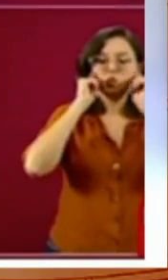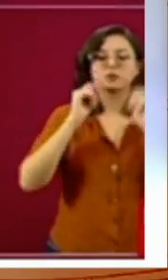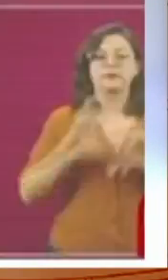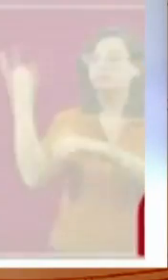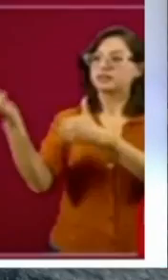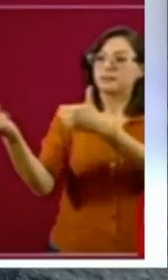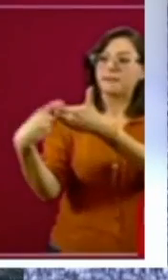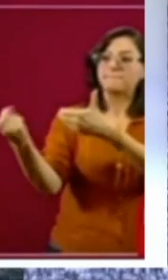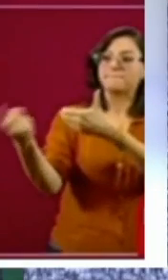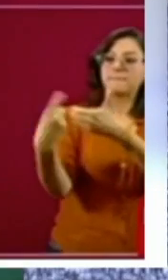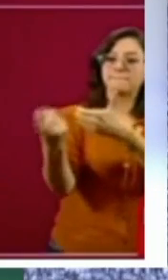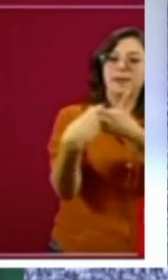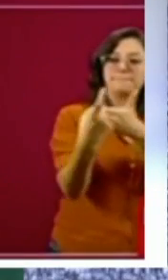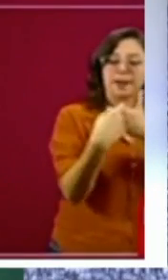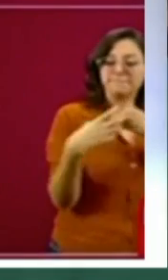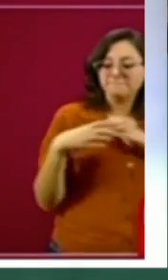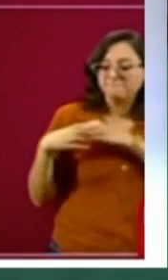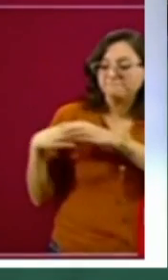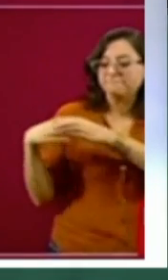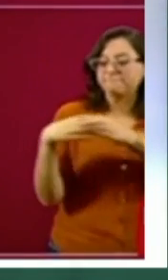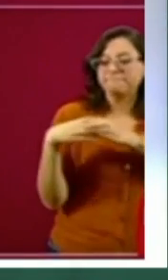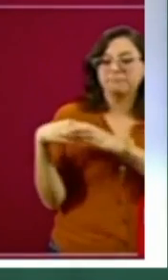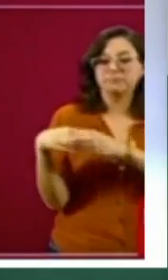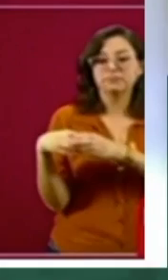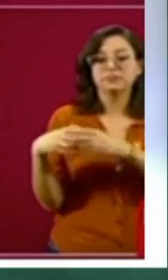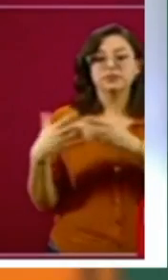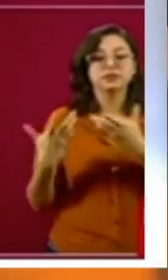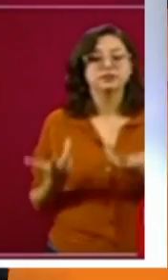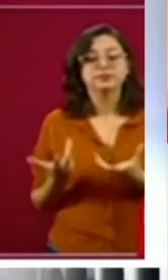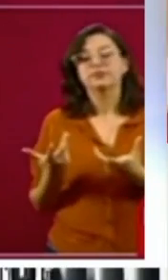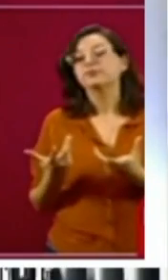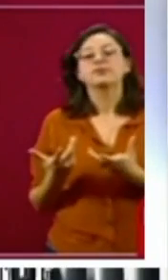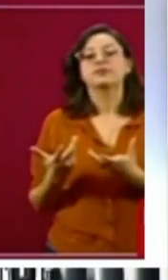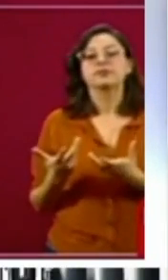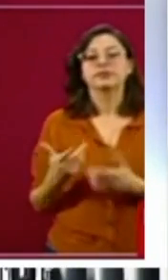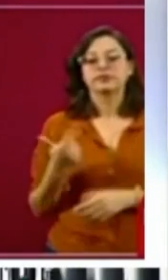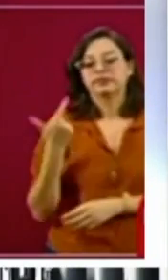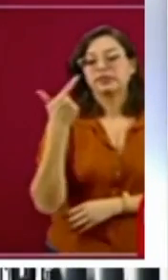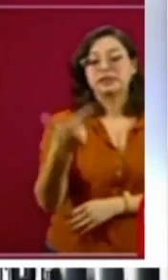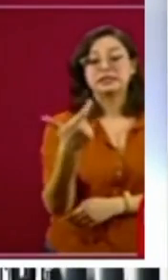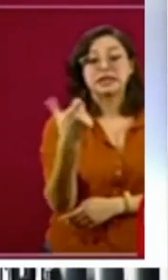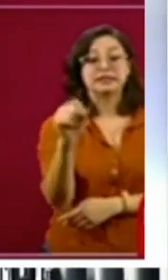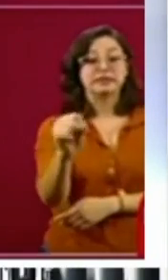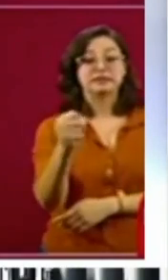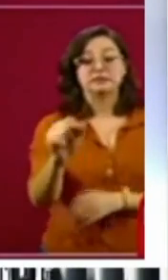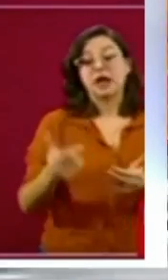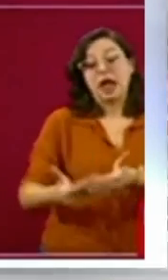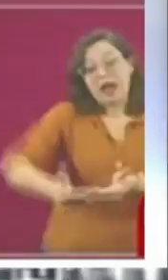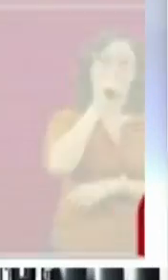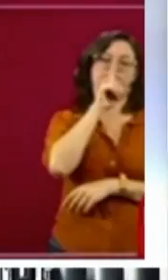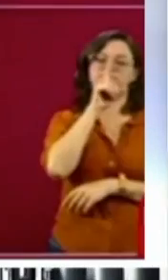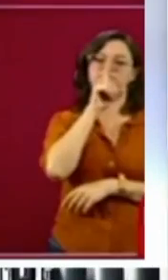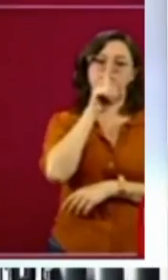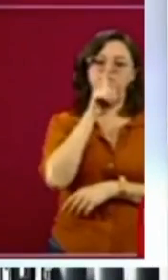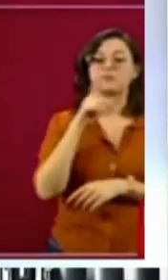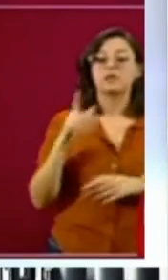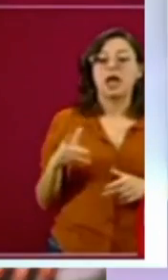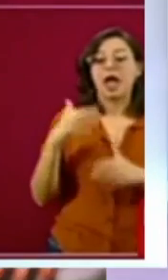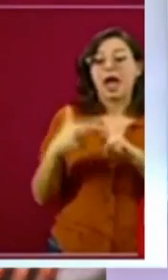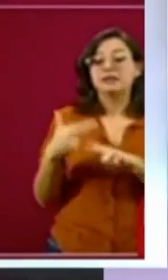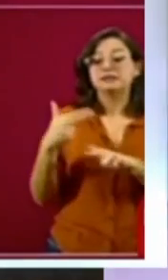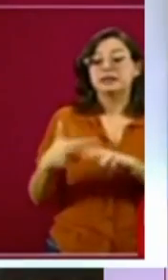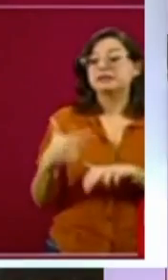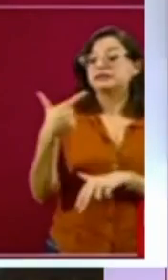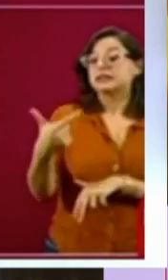el ANUIES de no regresar ninguna de ellas antes del 7 de septiembre. Sería